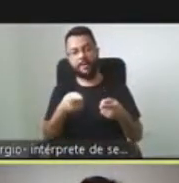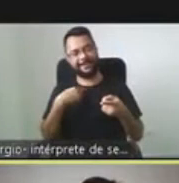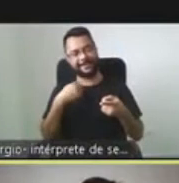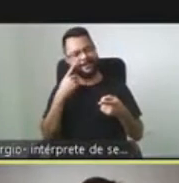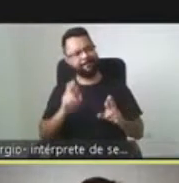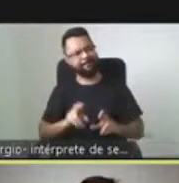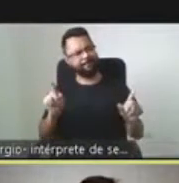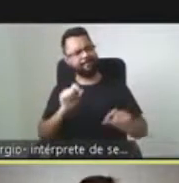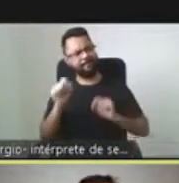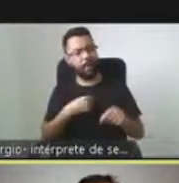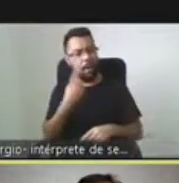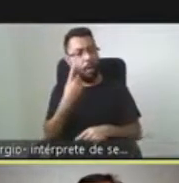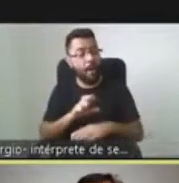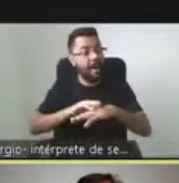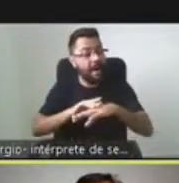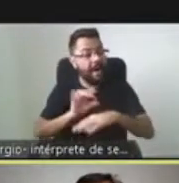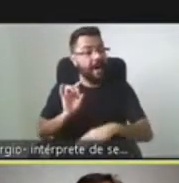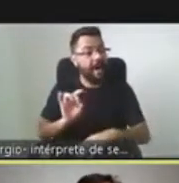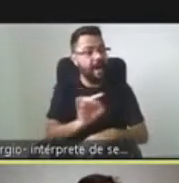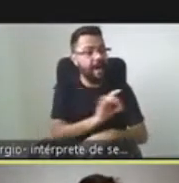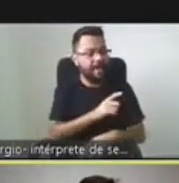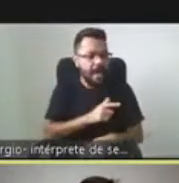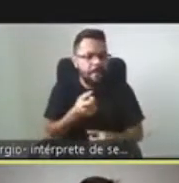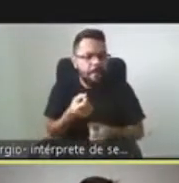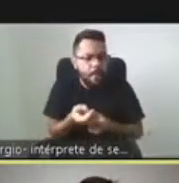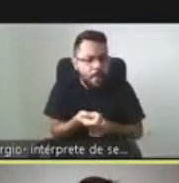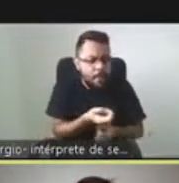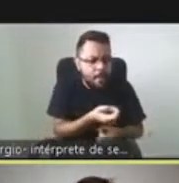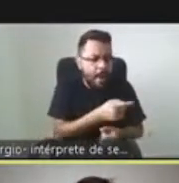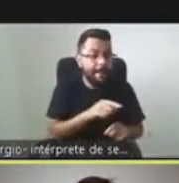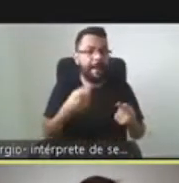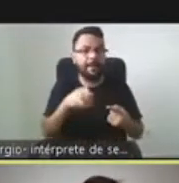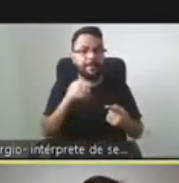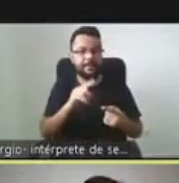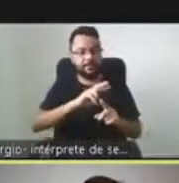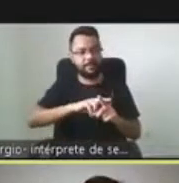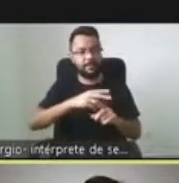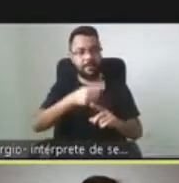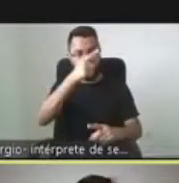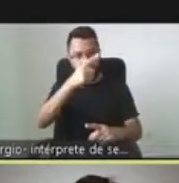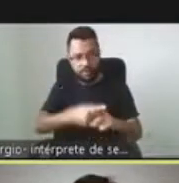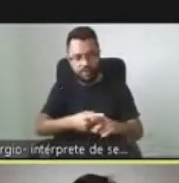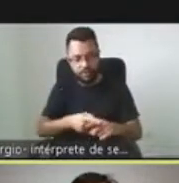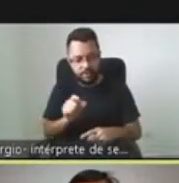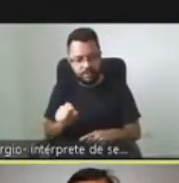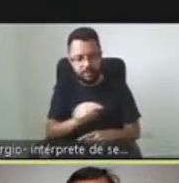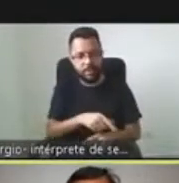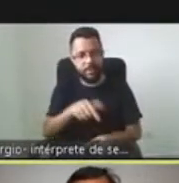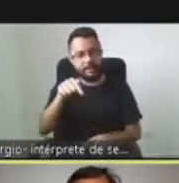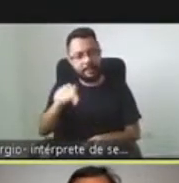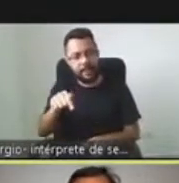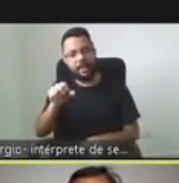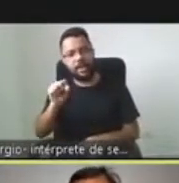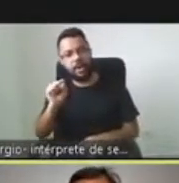De cada enfermedad hay poquitas personas, pero cuando tú multiplicas esas poquitas personas por siete o ocho mil